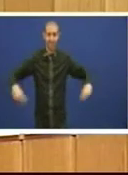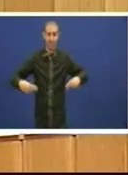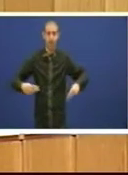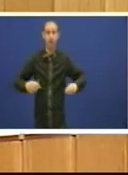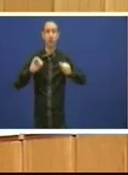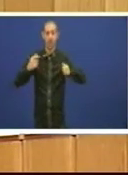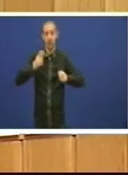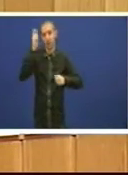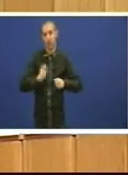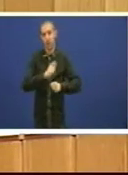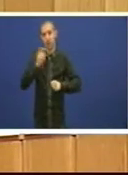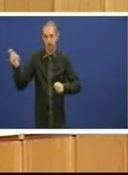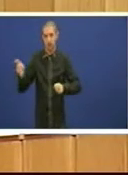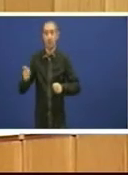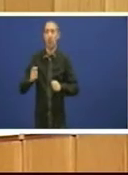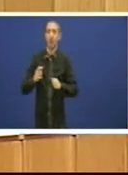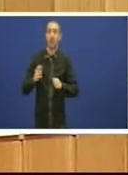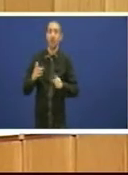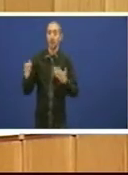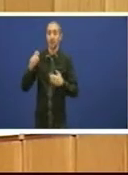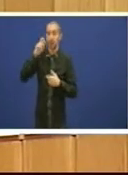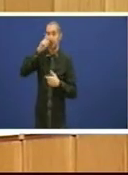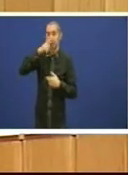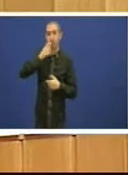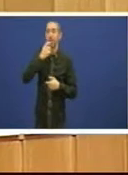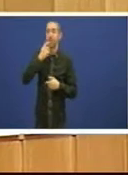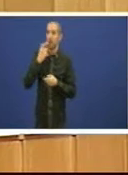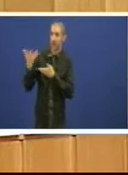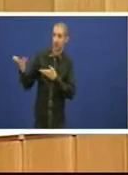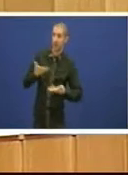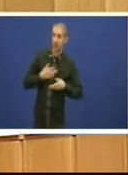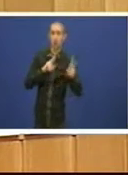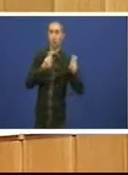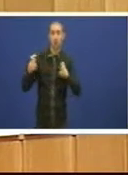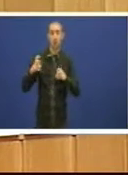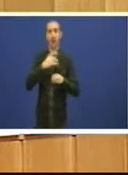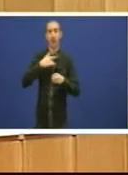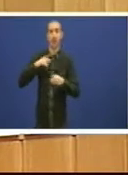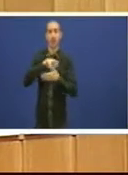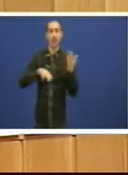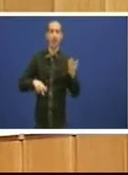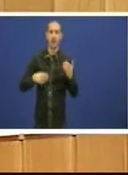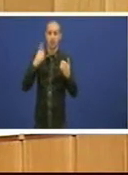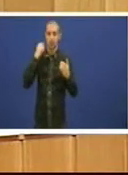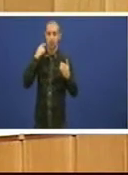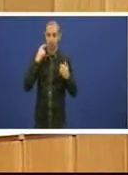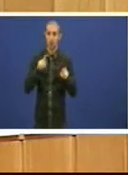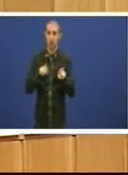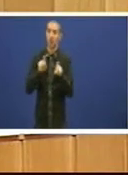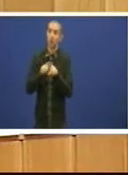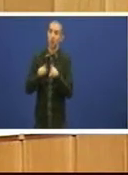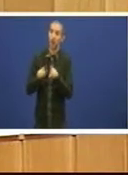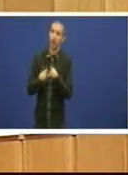especulacións e Feijó dicía que se recibía a Nova Caixa Galicia a Banco cun aplauso non incondicional senón expectante.